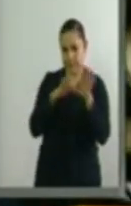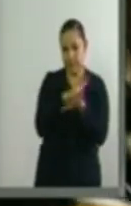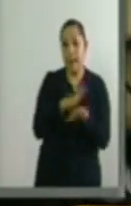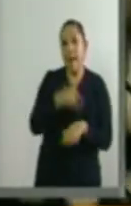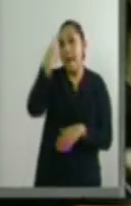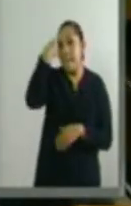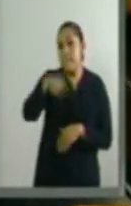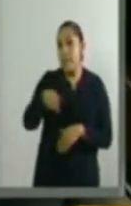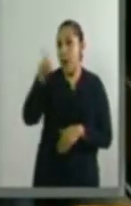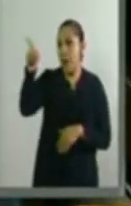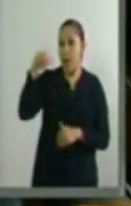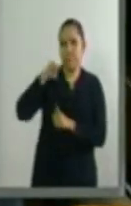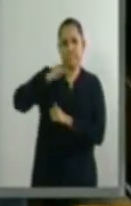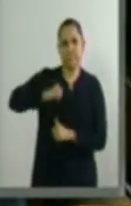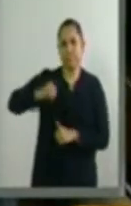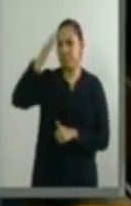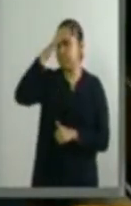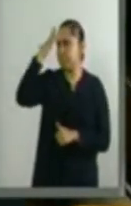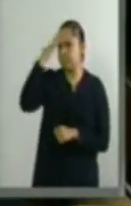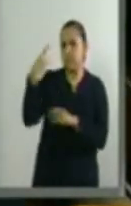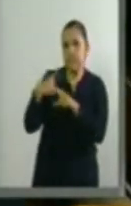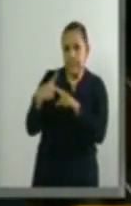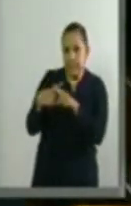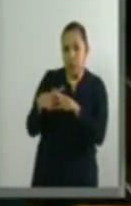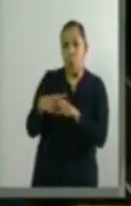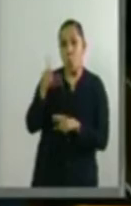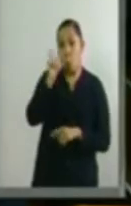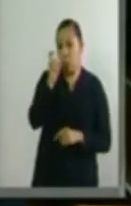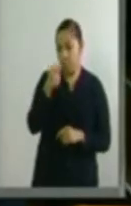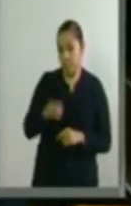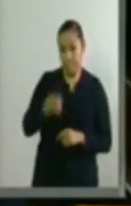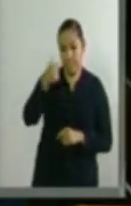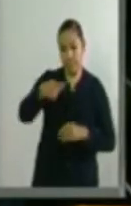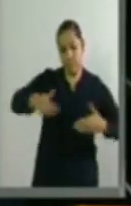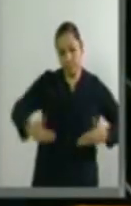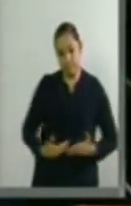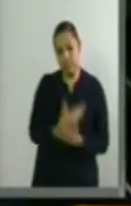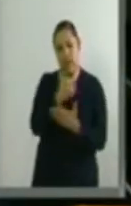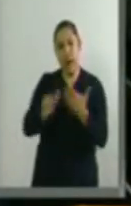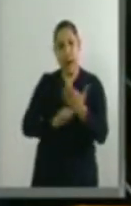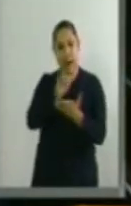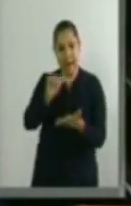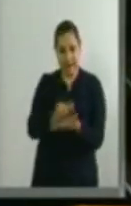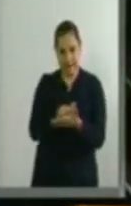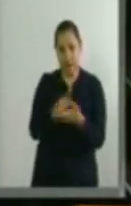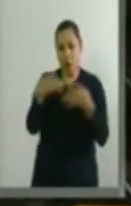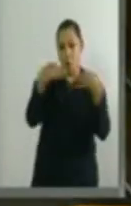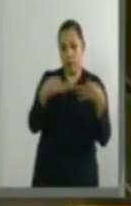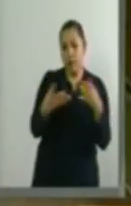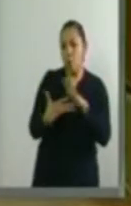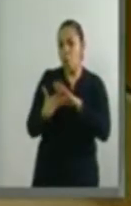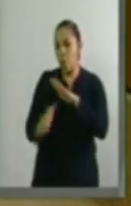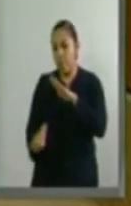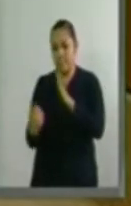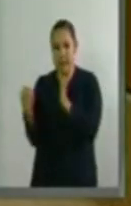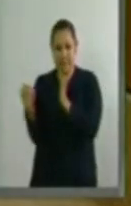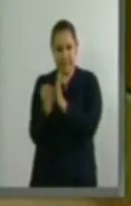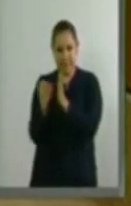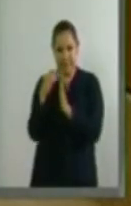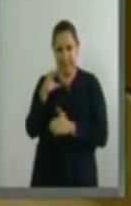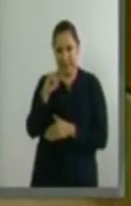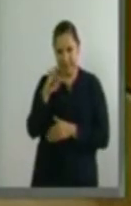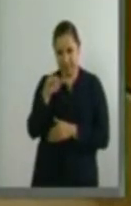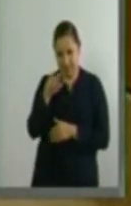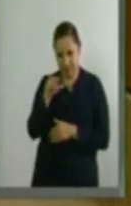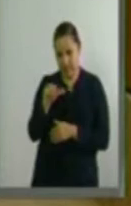gratuitamente la primera copia certificada del acta del registro de nacimiento así como de aquella nueva